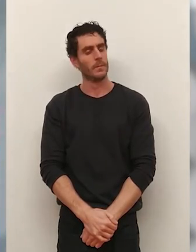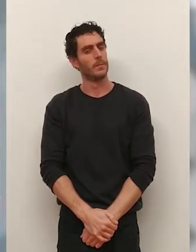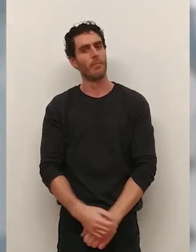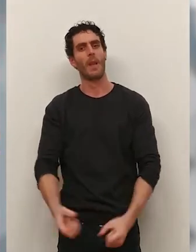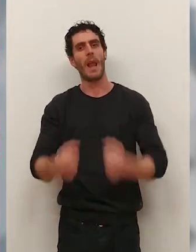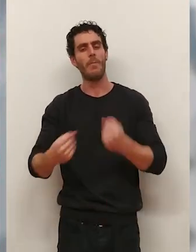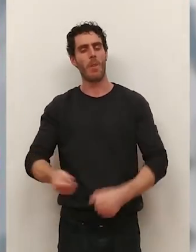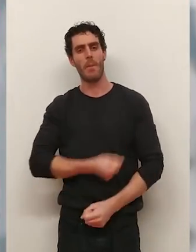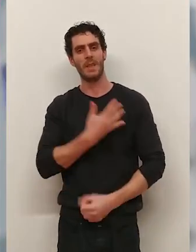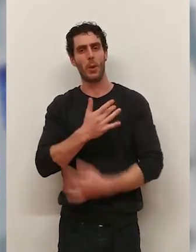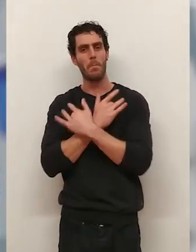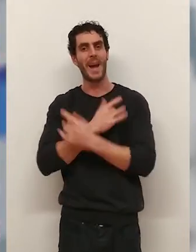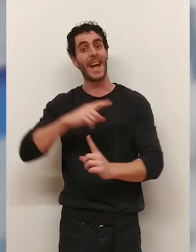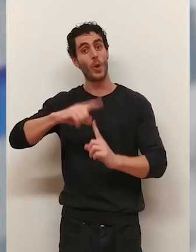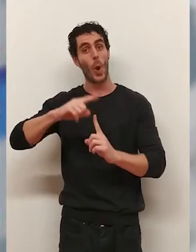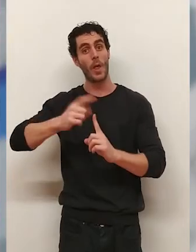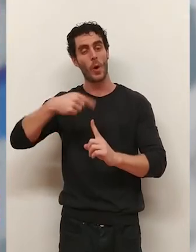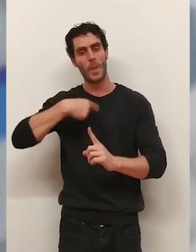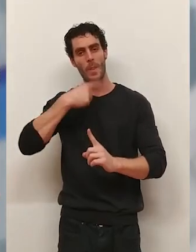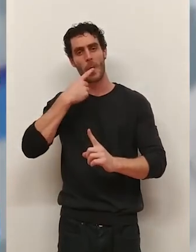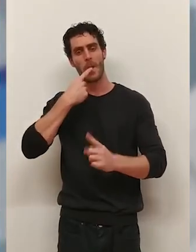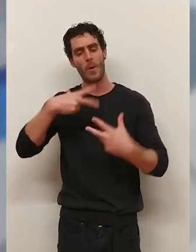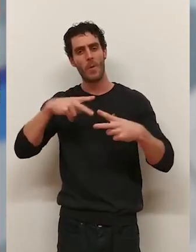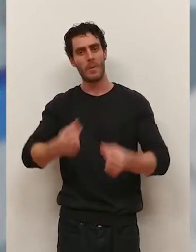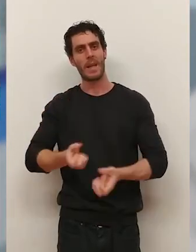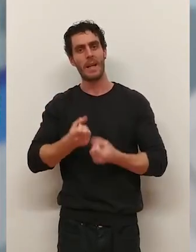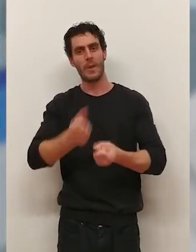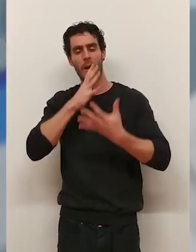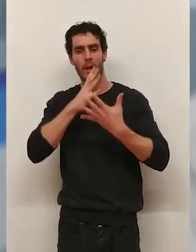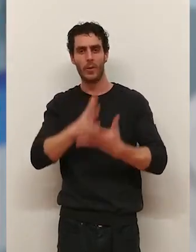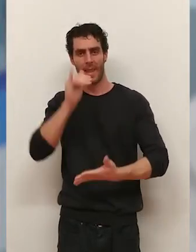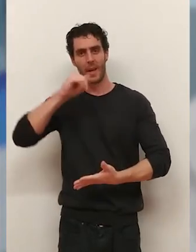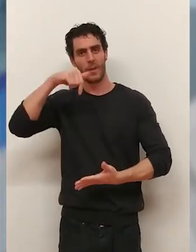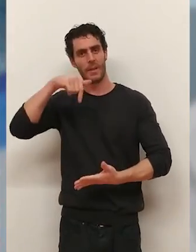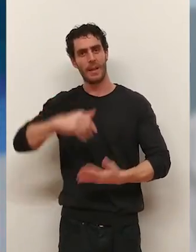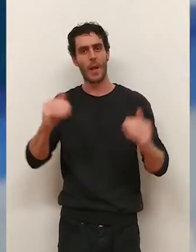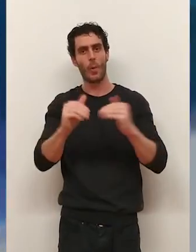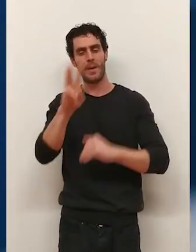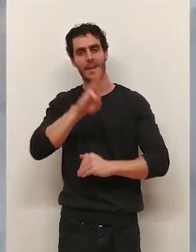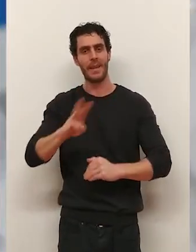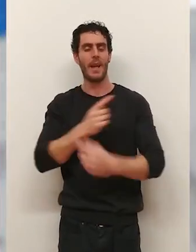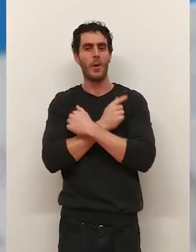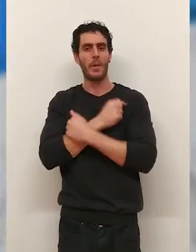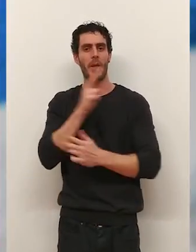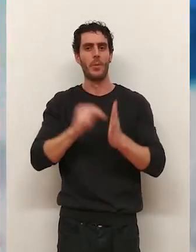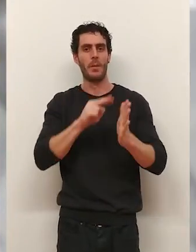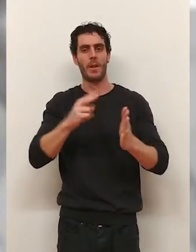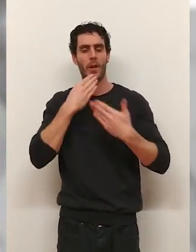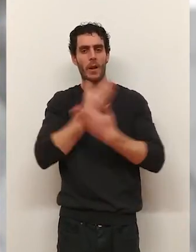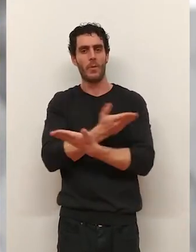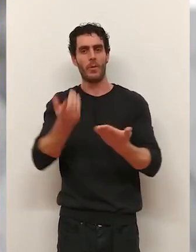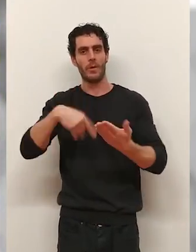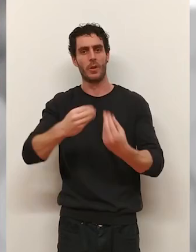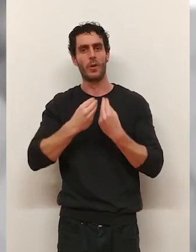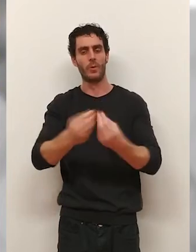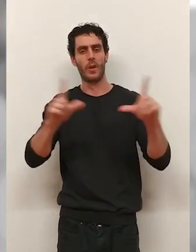Con la fuerza y la pasión de María Toledo ponemos hoy el punto final al relato informativo de la actualidad riojana en este jueves 3 de noviembre de 2022.